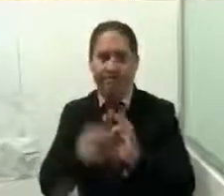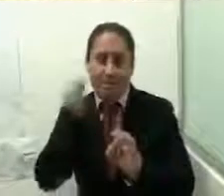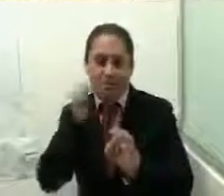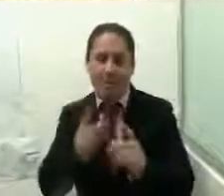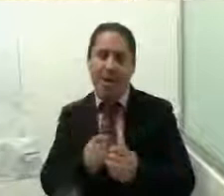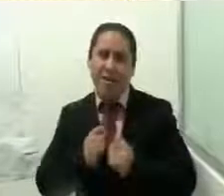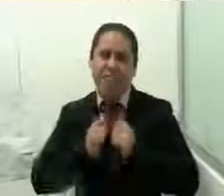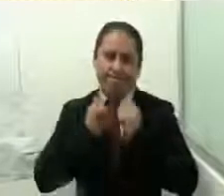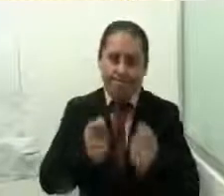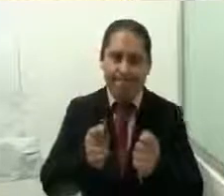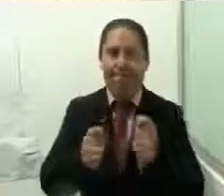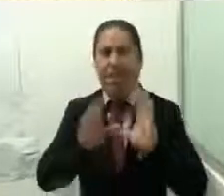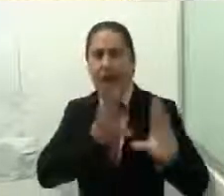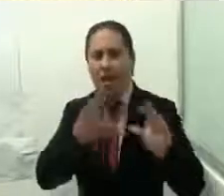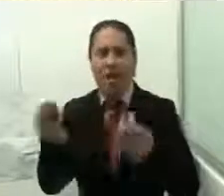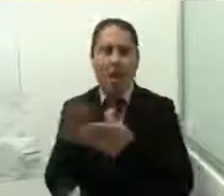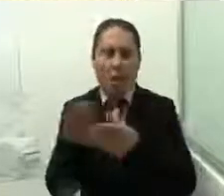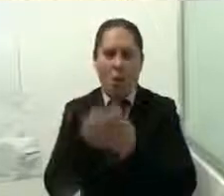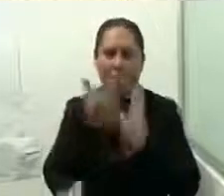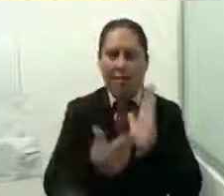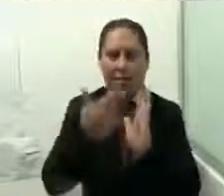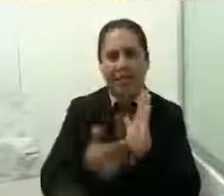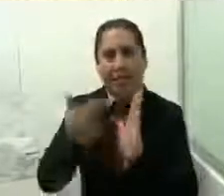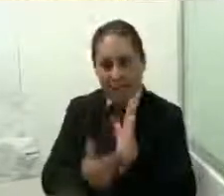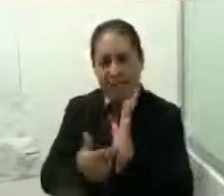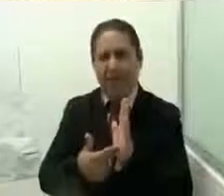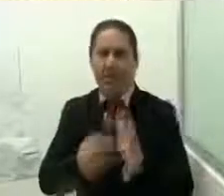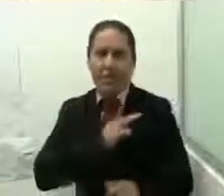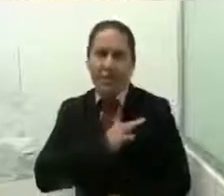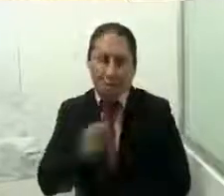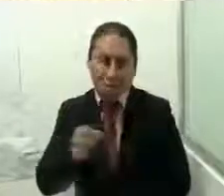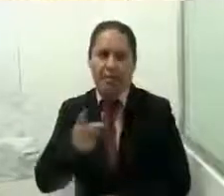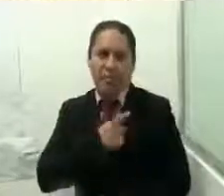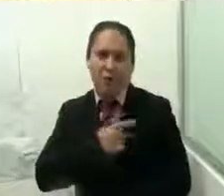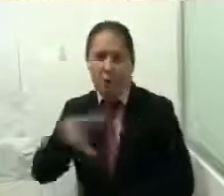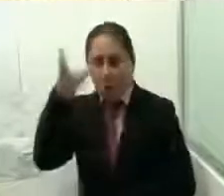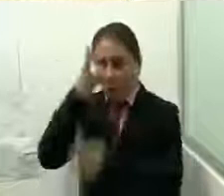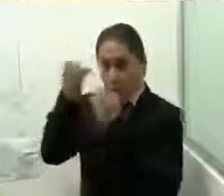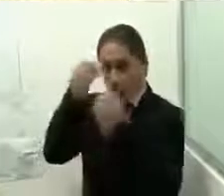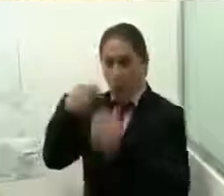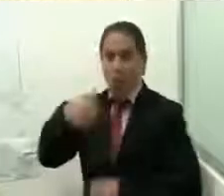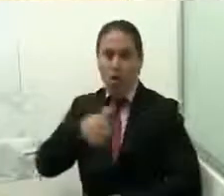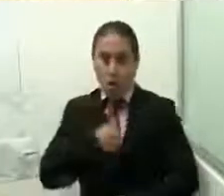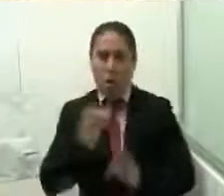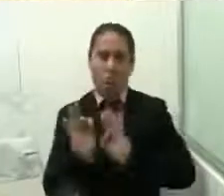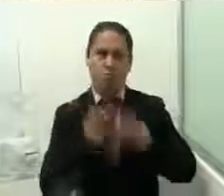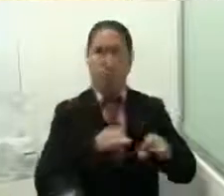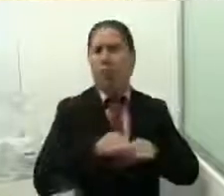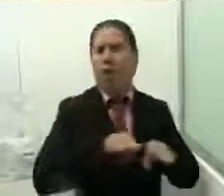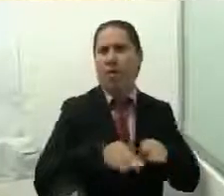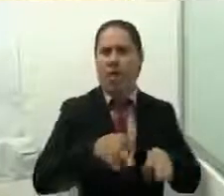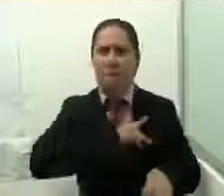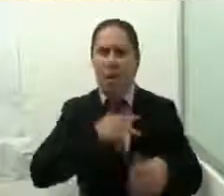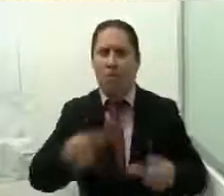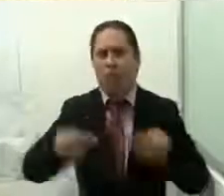sobre talleres que generan el autoempleo, el empleo de las mujeres en Chiapas para lograr una